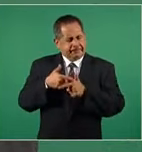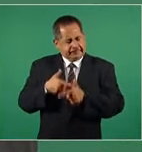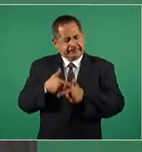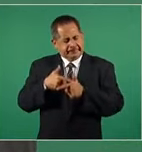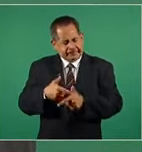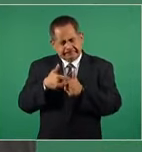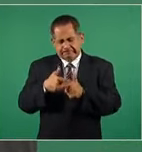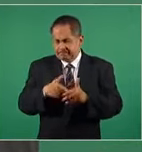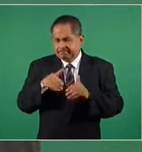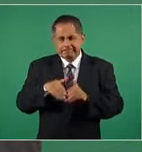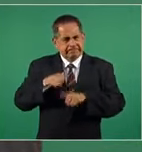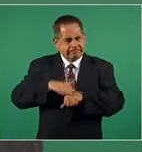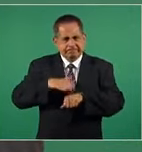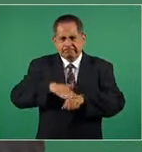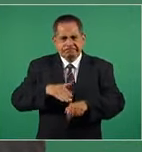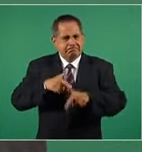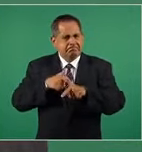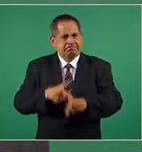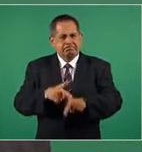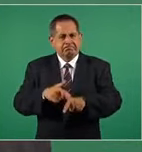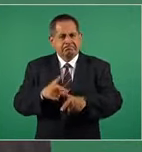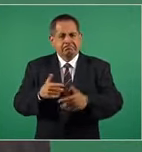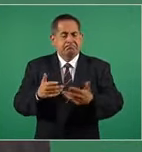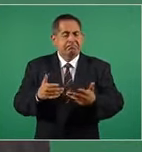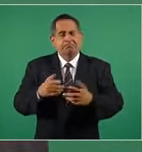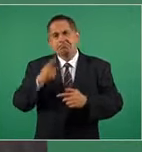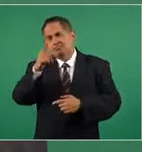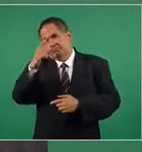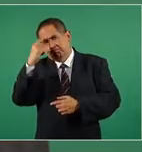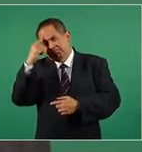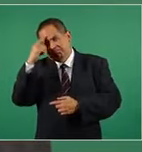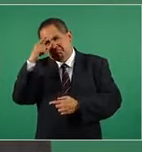el ideal.